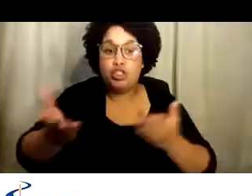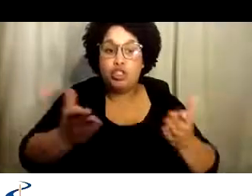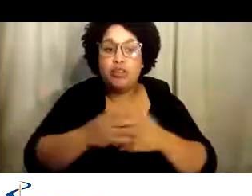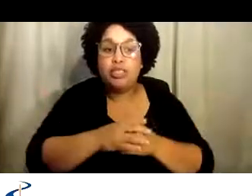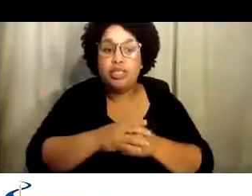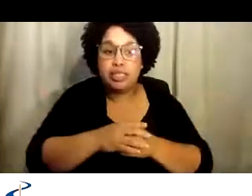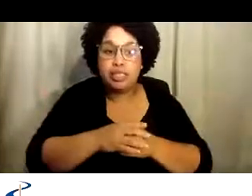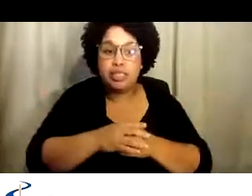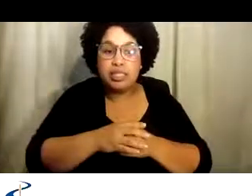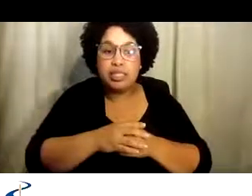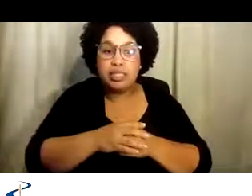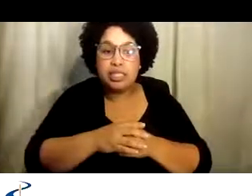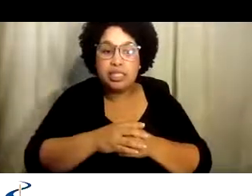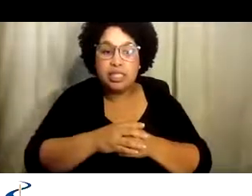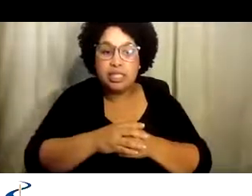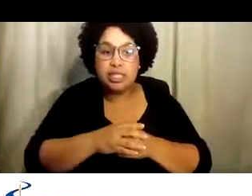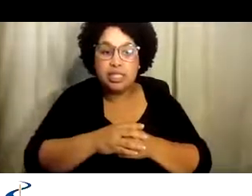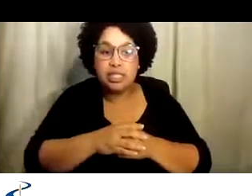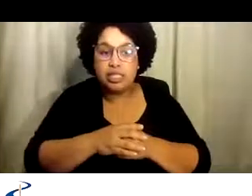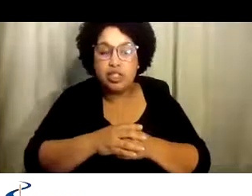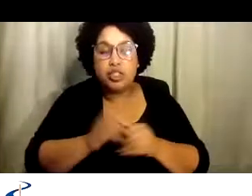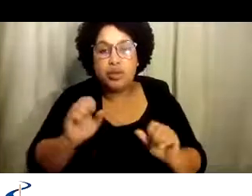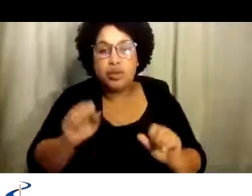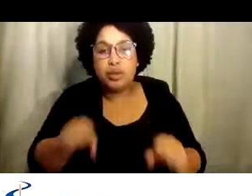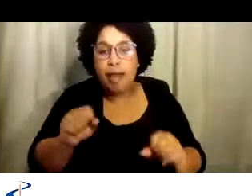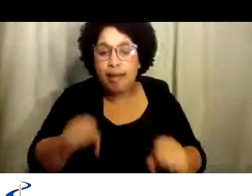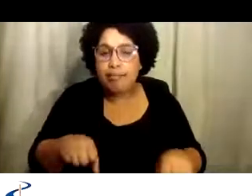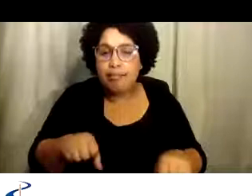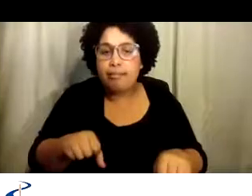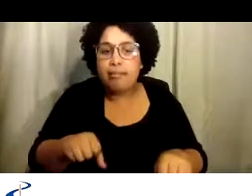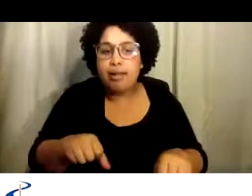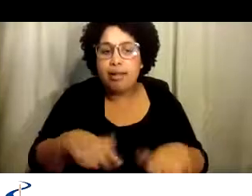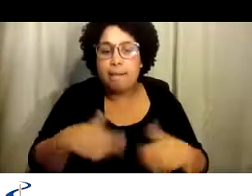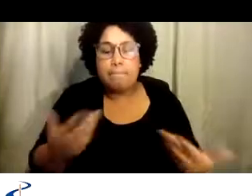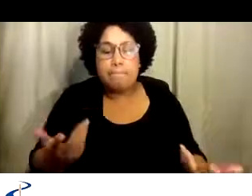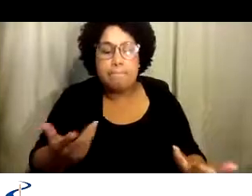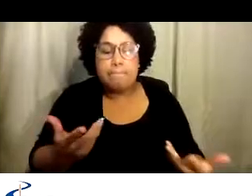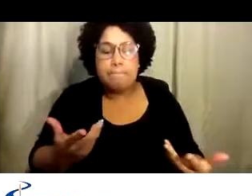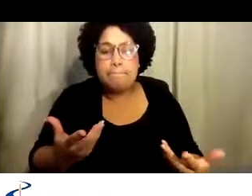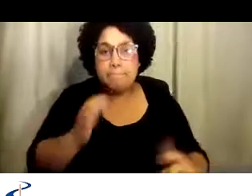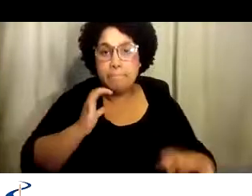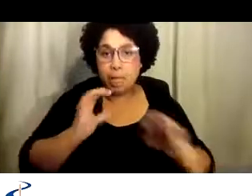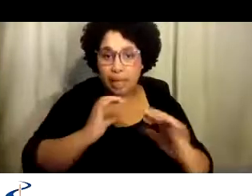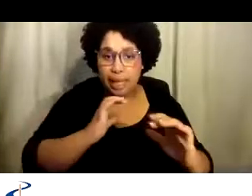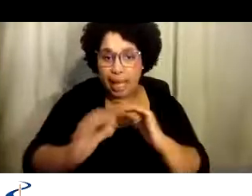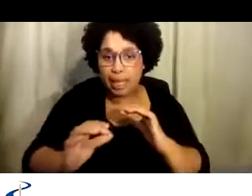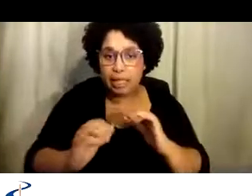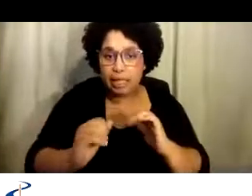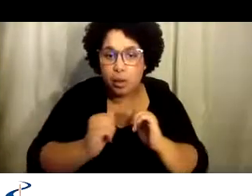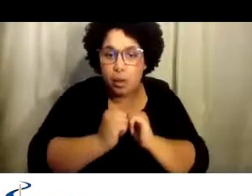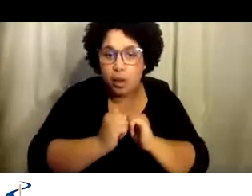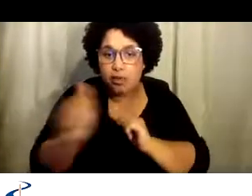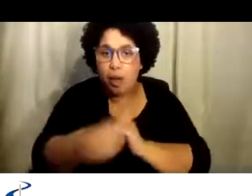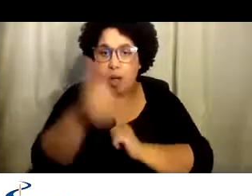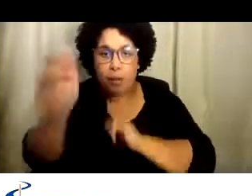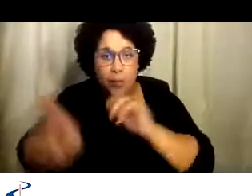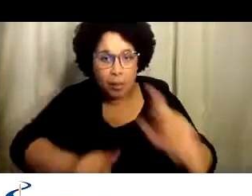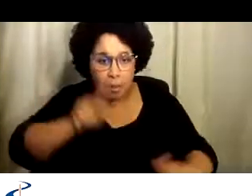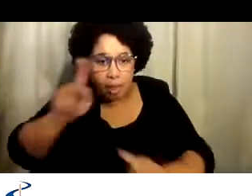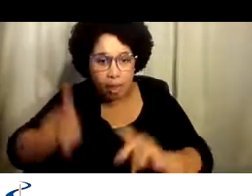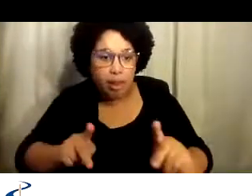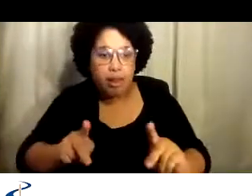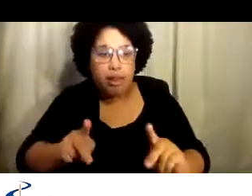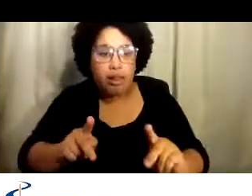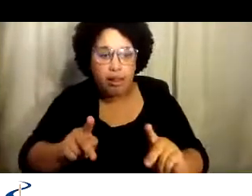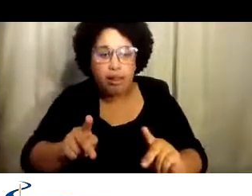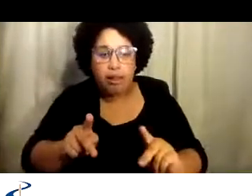es que uno puede como comunicarse